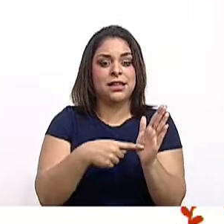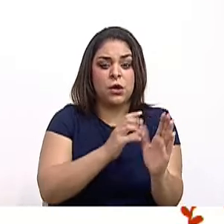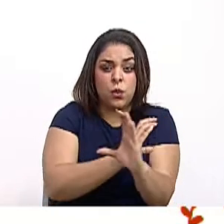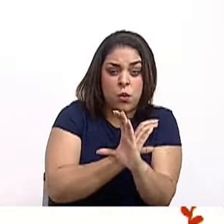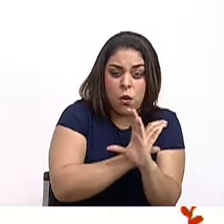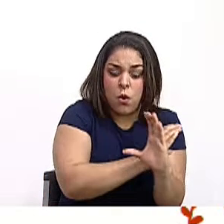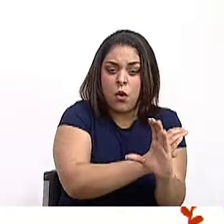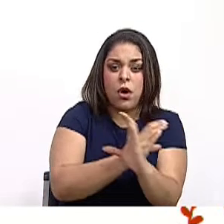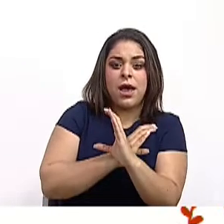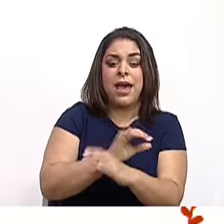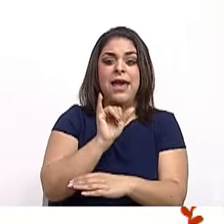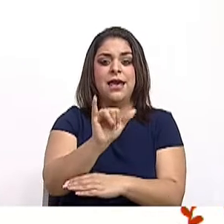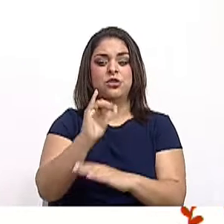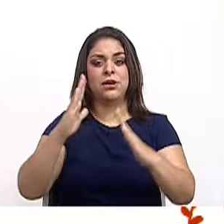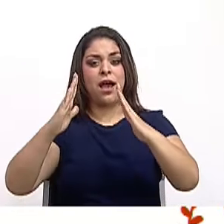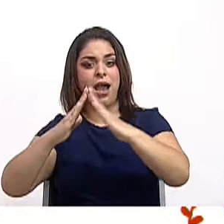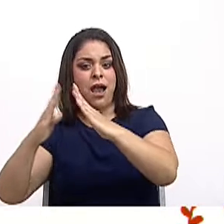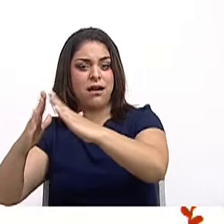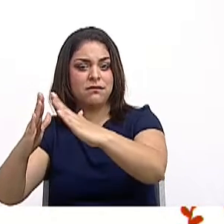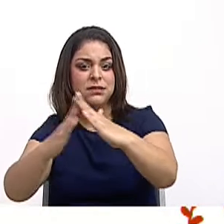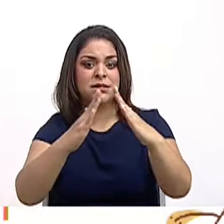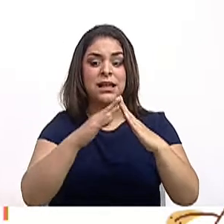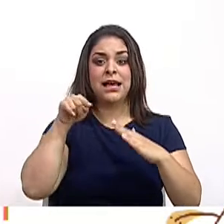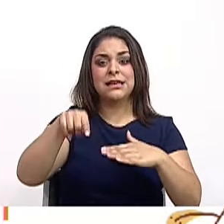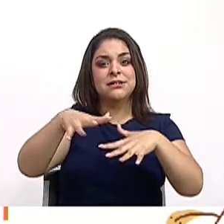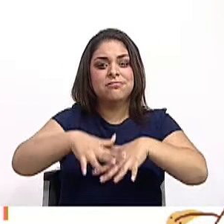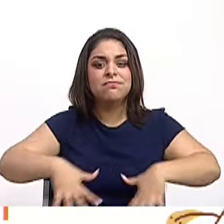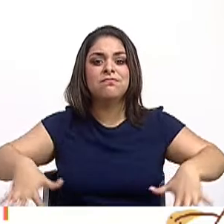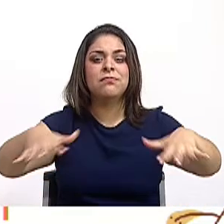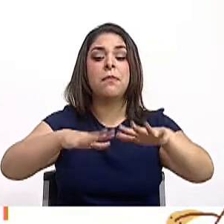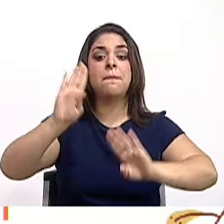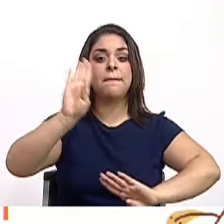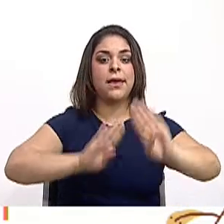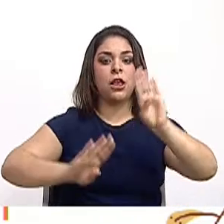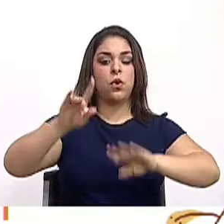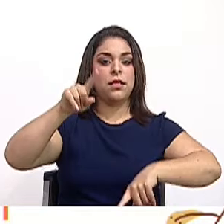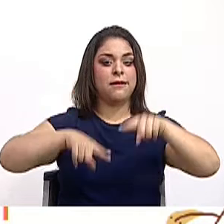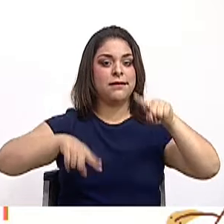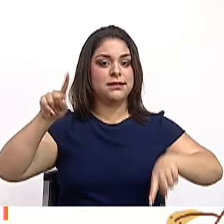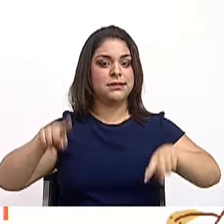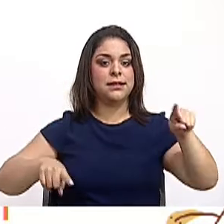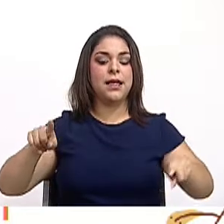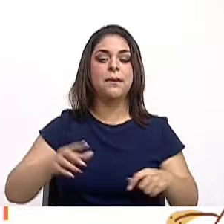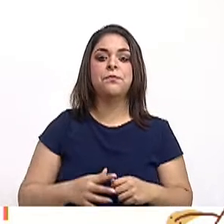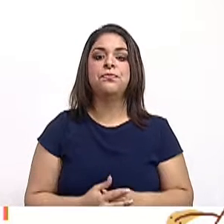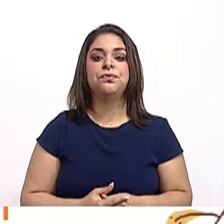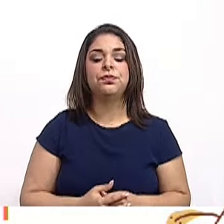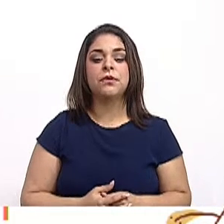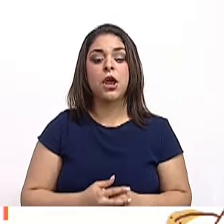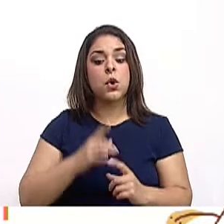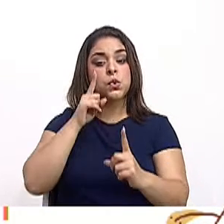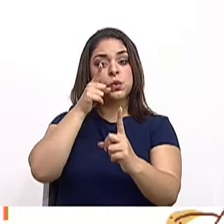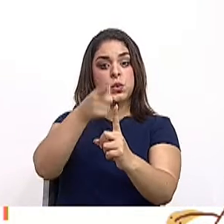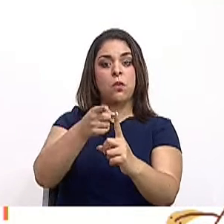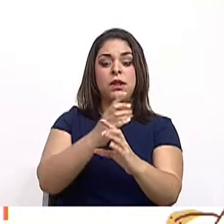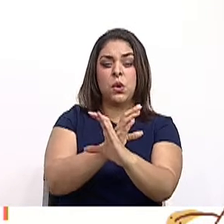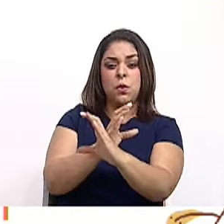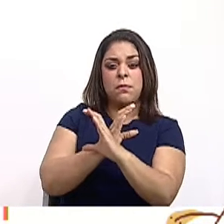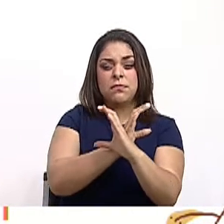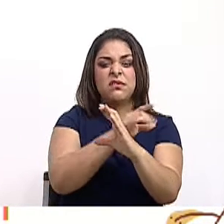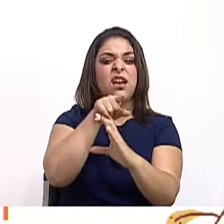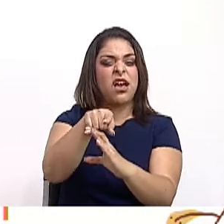estos hábitats, de estos territorios, de esta biodiversidad. En cuanto a la conservación, es el uso